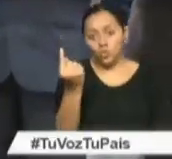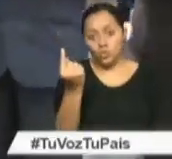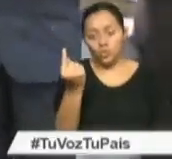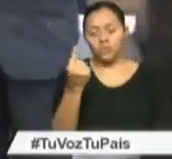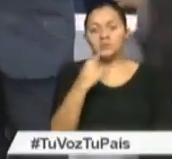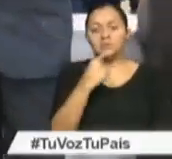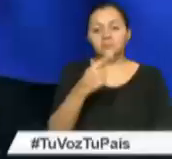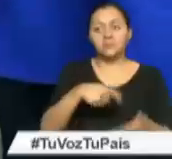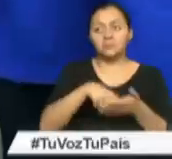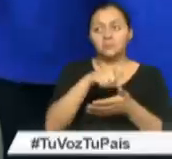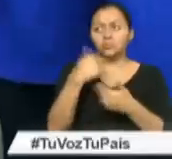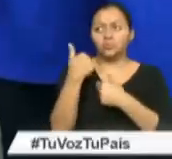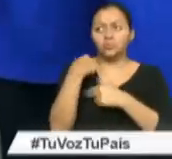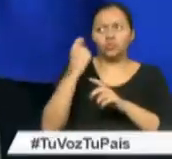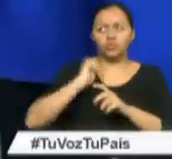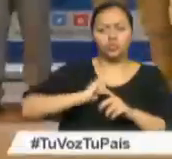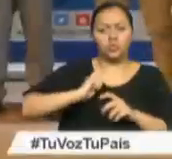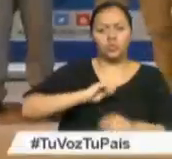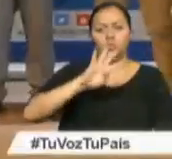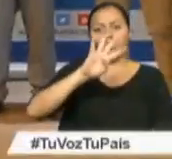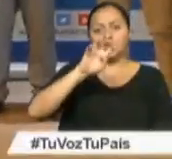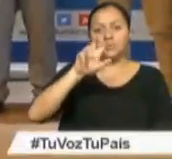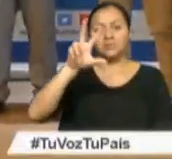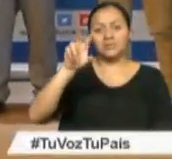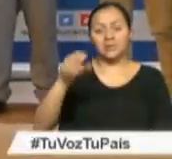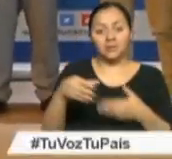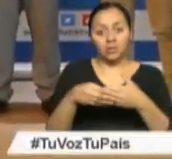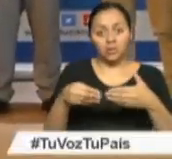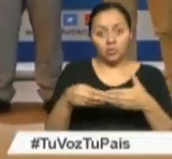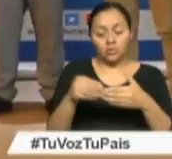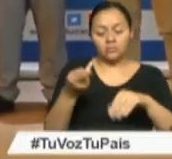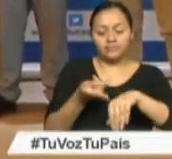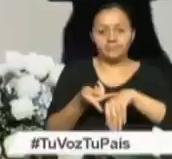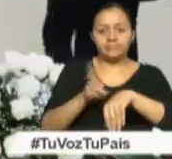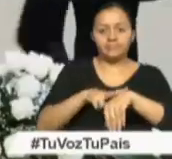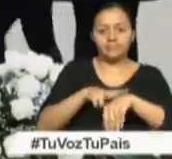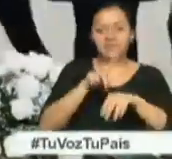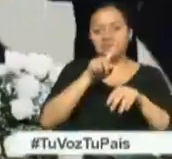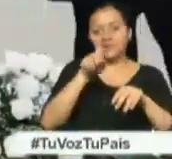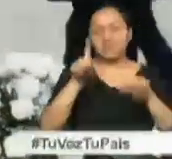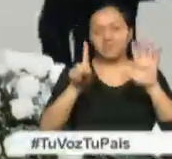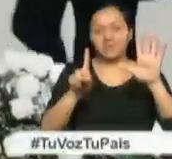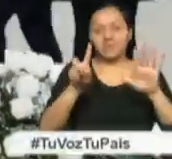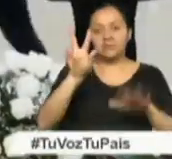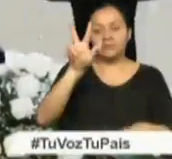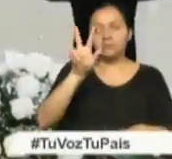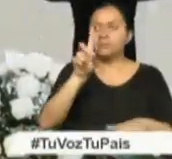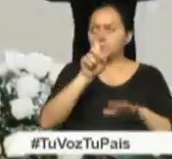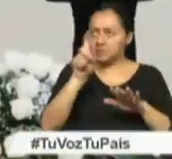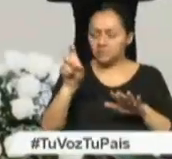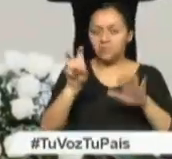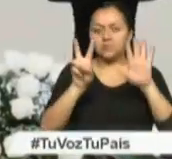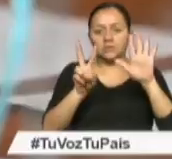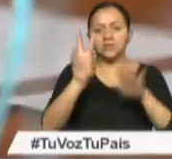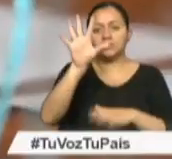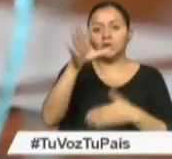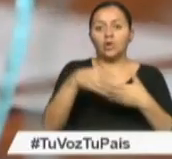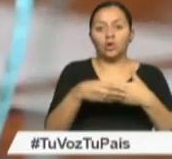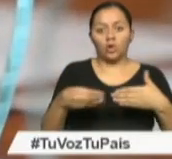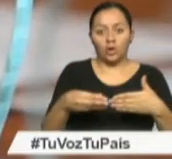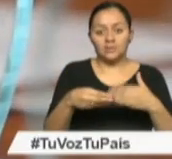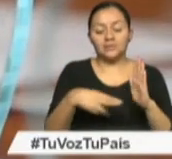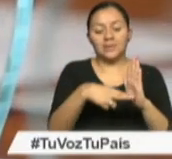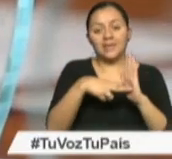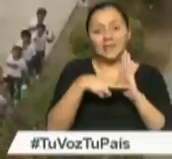430 dólares la nueva remuneración será de 675 dólares En este caso el requisito es